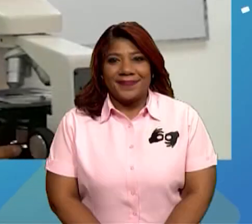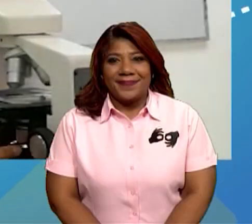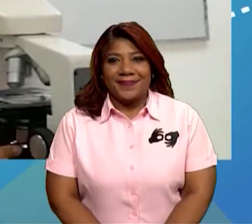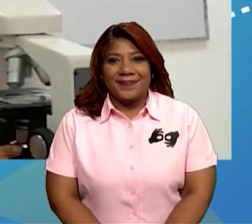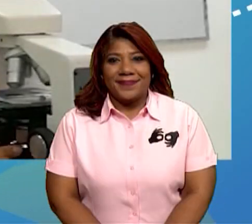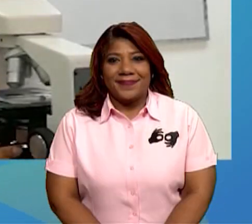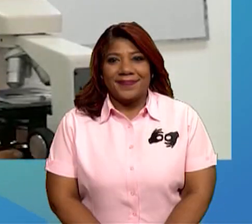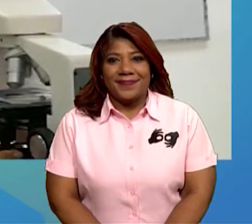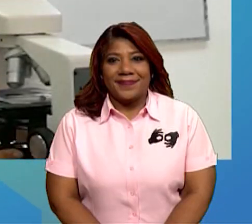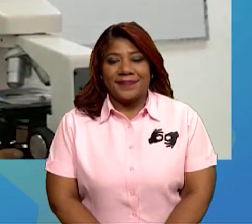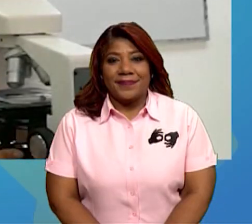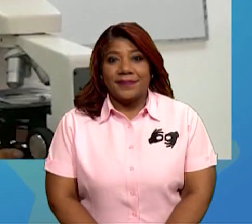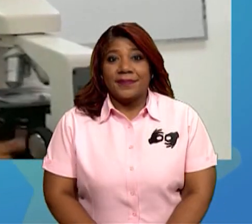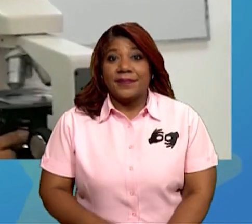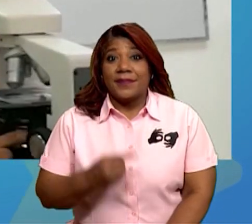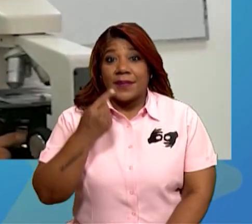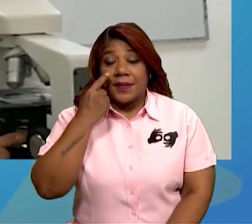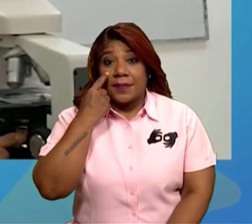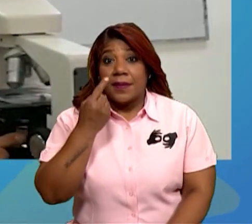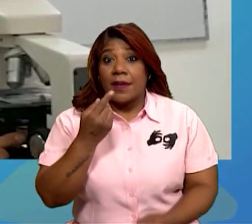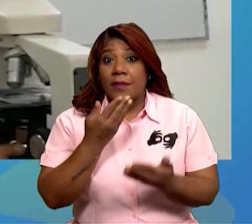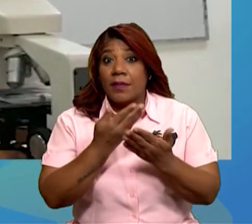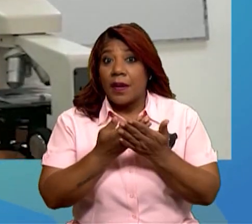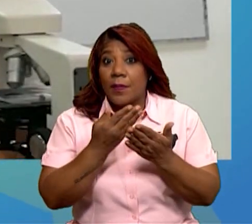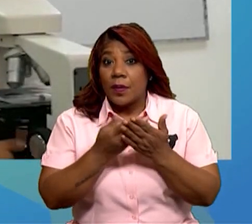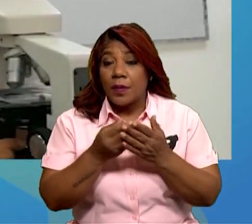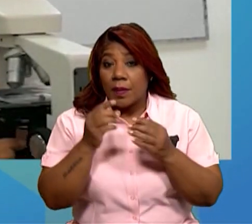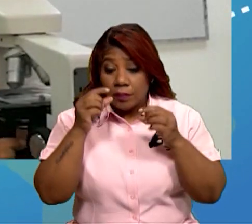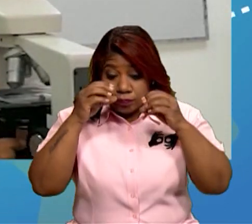¿Puedo hacer una buena muestra para los muchachos?